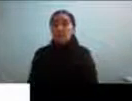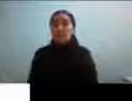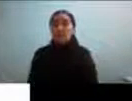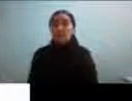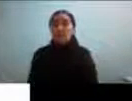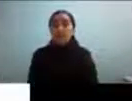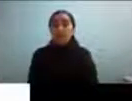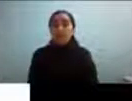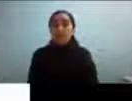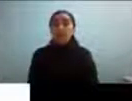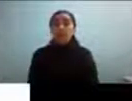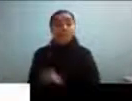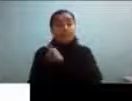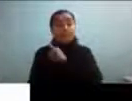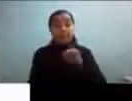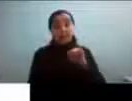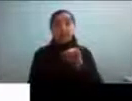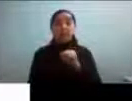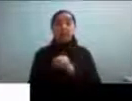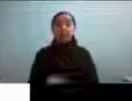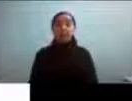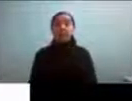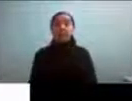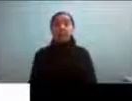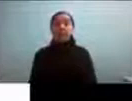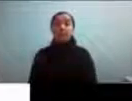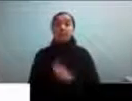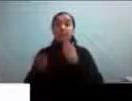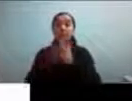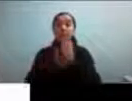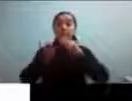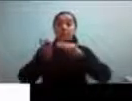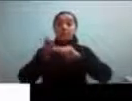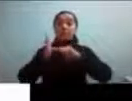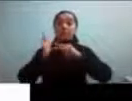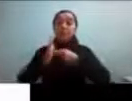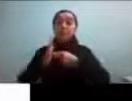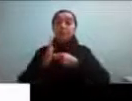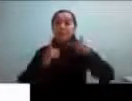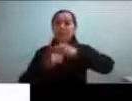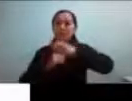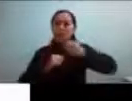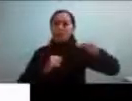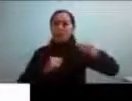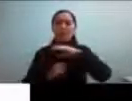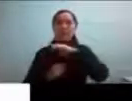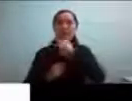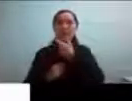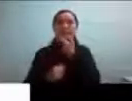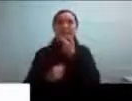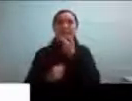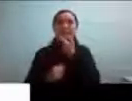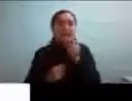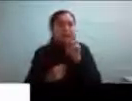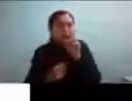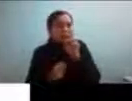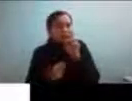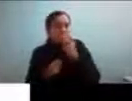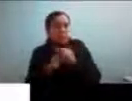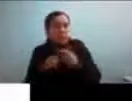luego me encontré con una serie de problemas para mí la gente del Reino Unido ya era extraña porque se comporta distinto al chileno